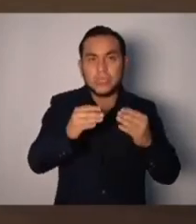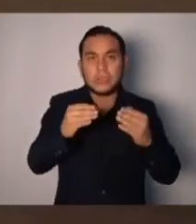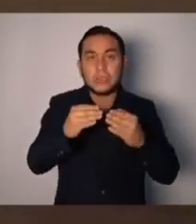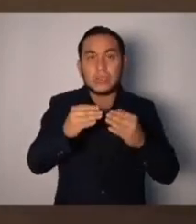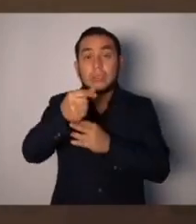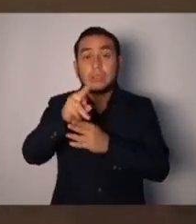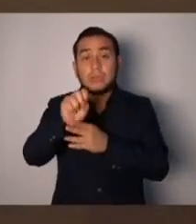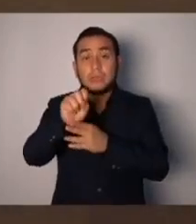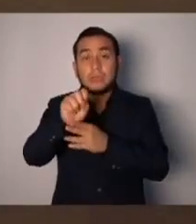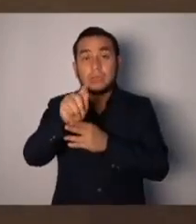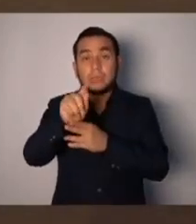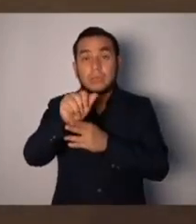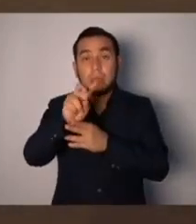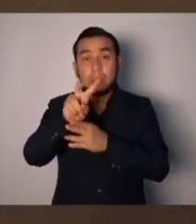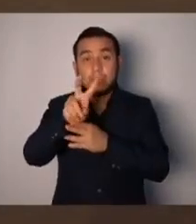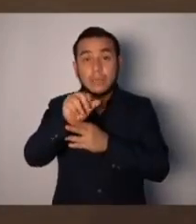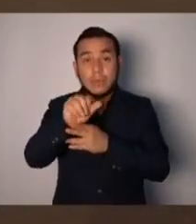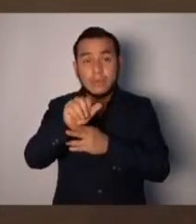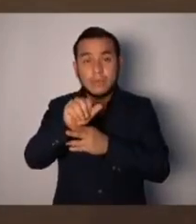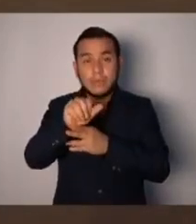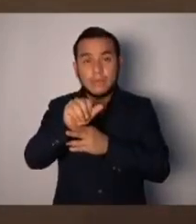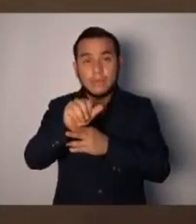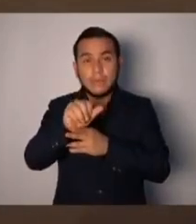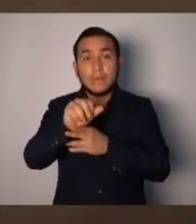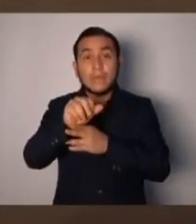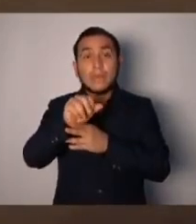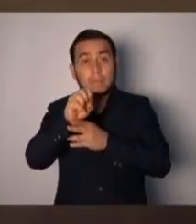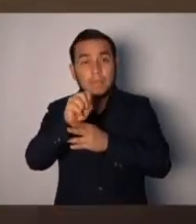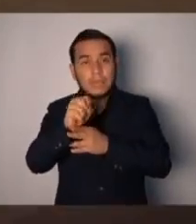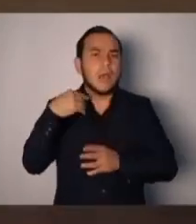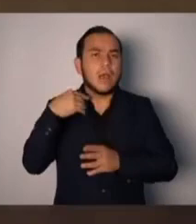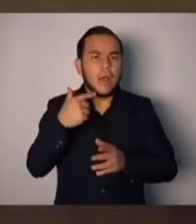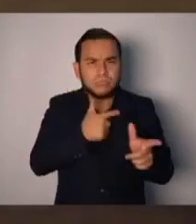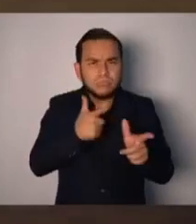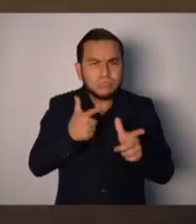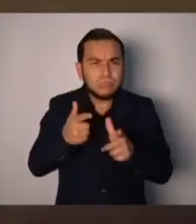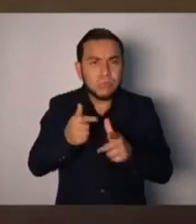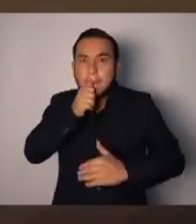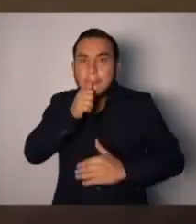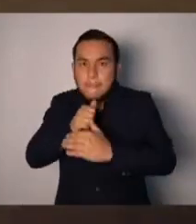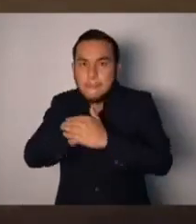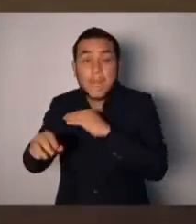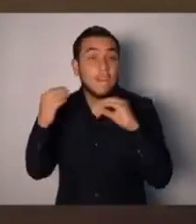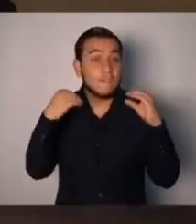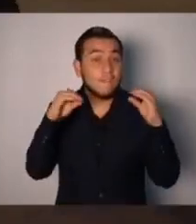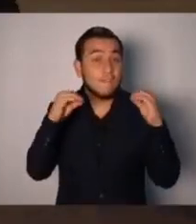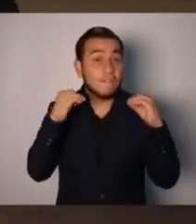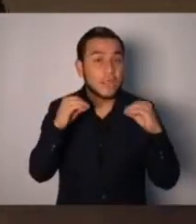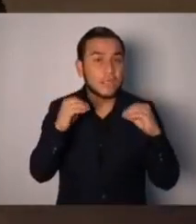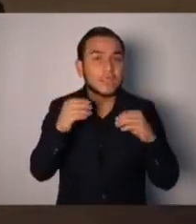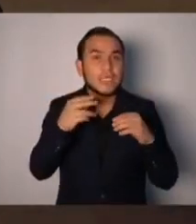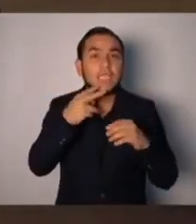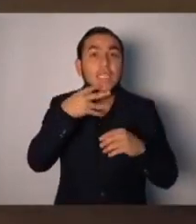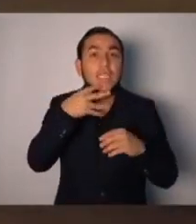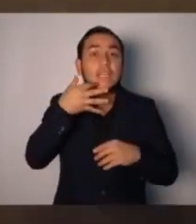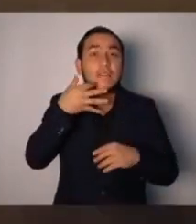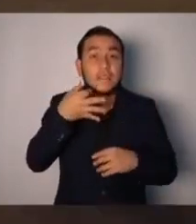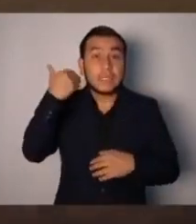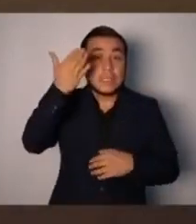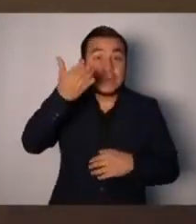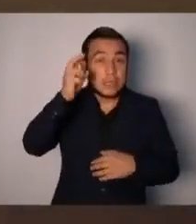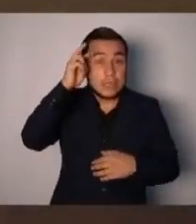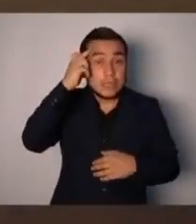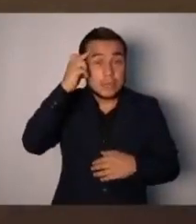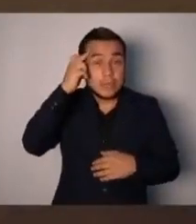un traficante de armas. Que muy probablemente las armas con las que fueron asesinadas las personas del Mozote fueron traficadas luego por Gustavo López